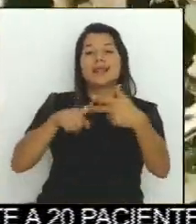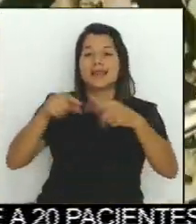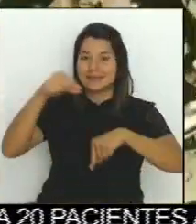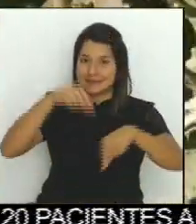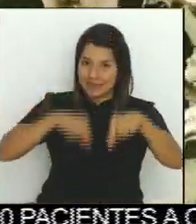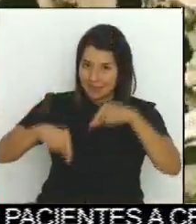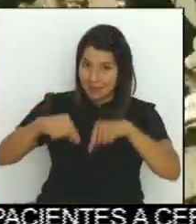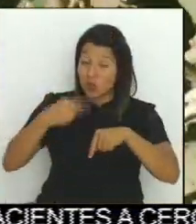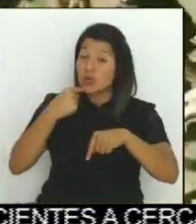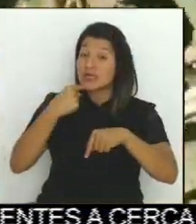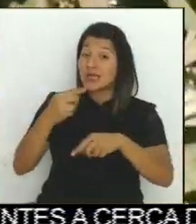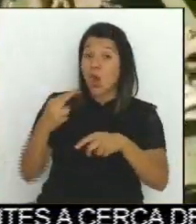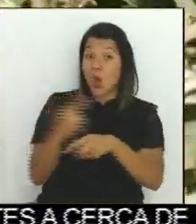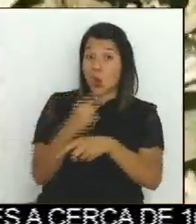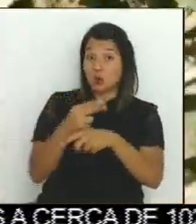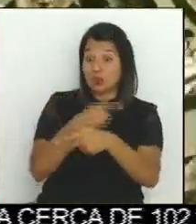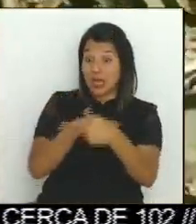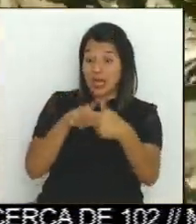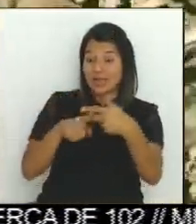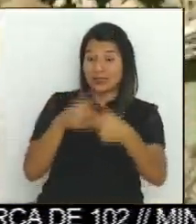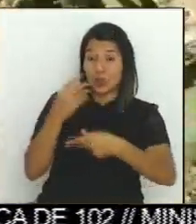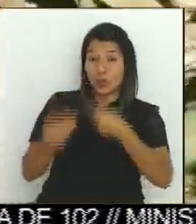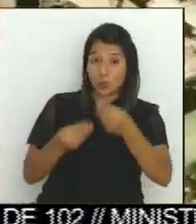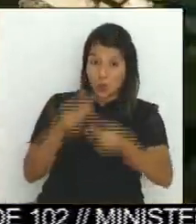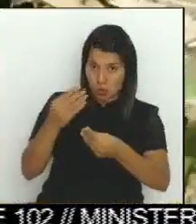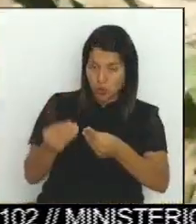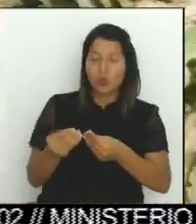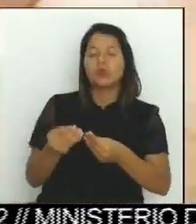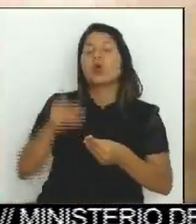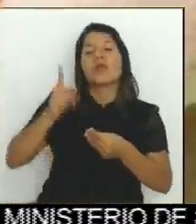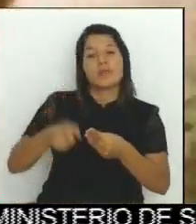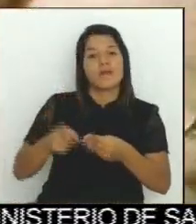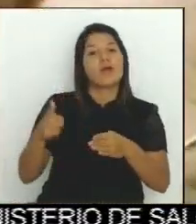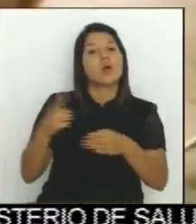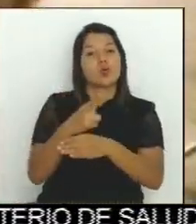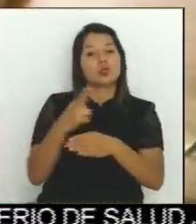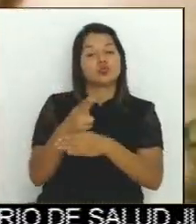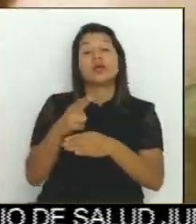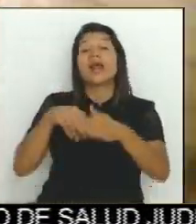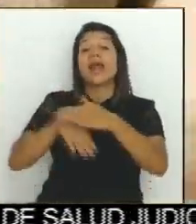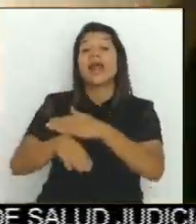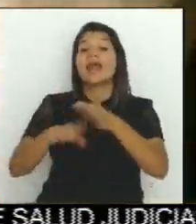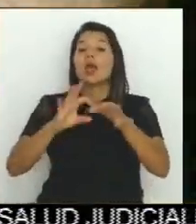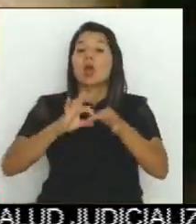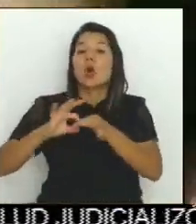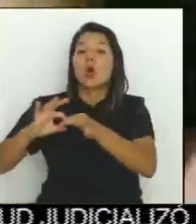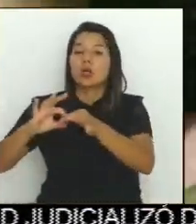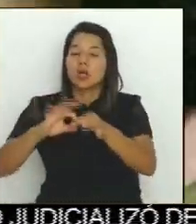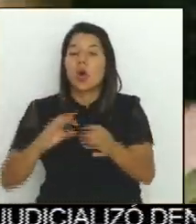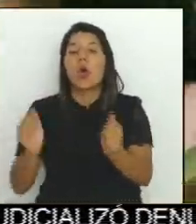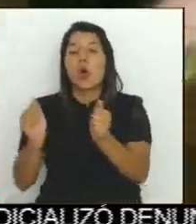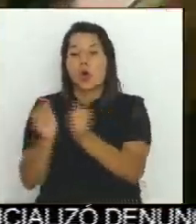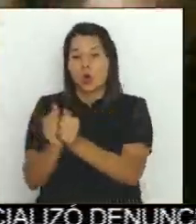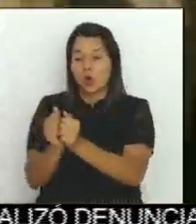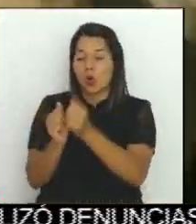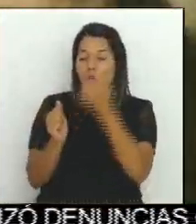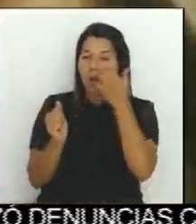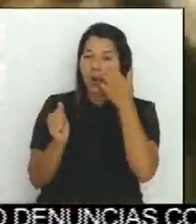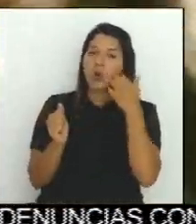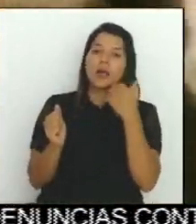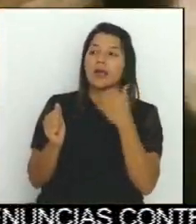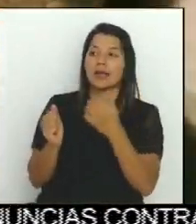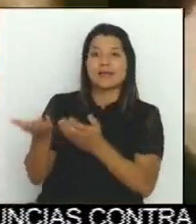productos se realizará de manera coordinada con los técnicos de la Liga Agrícola Industrial de la Caña Laica y estarán